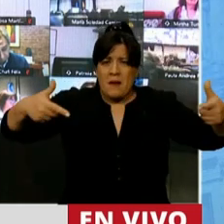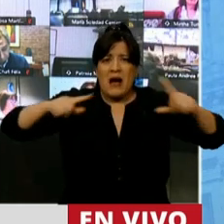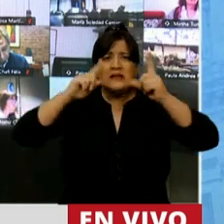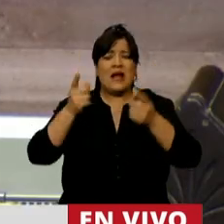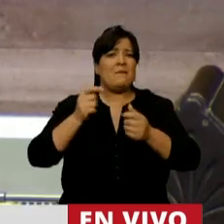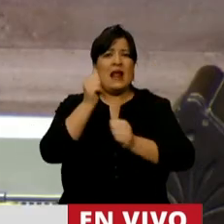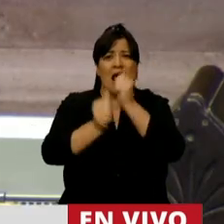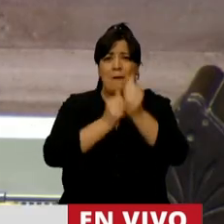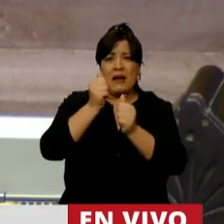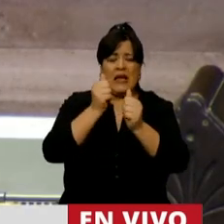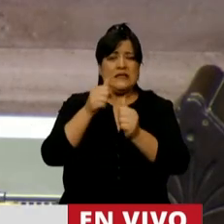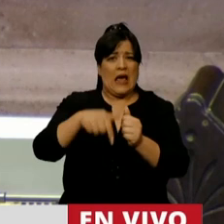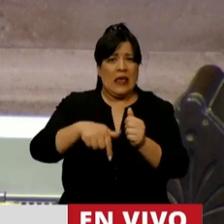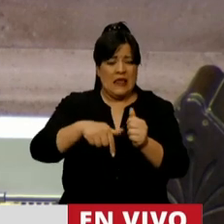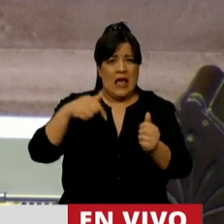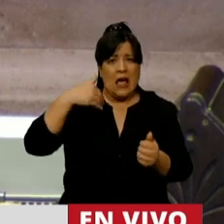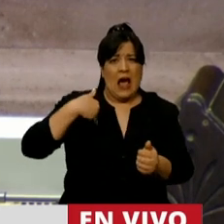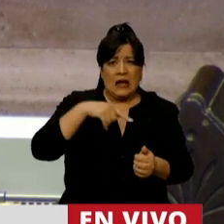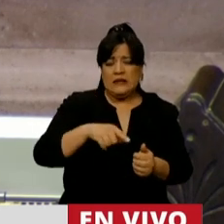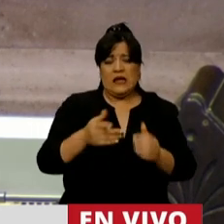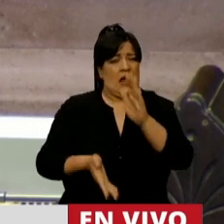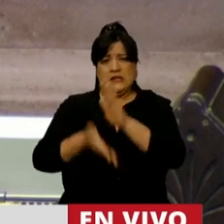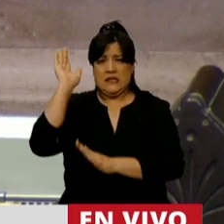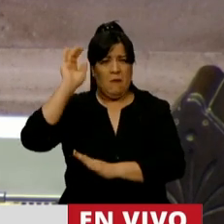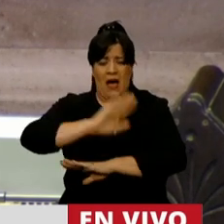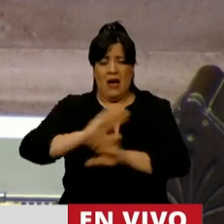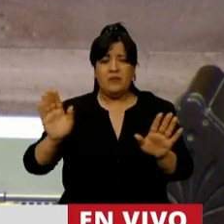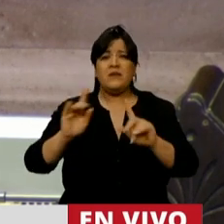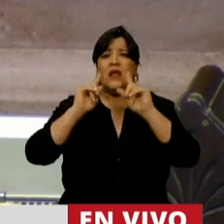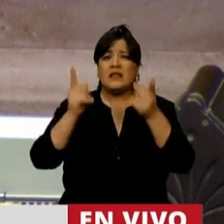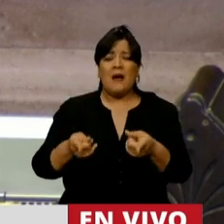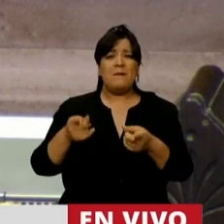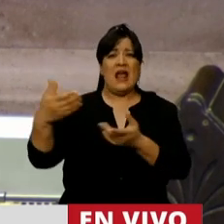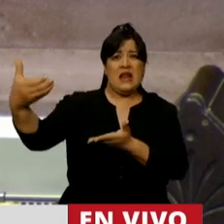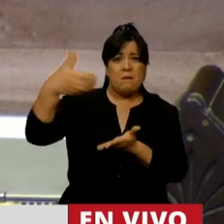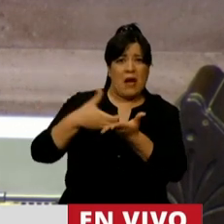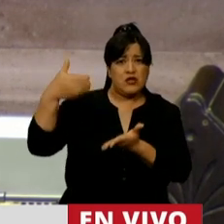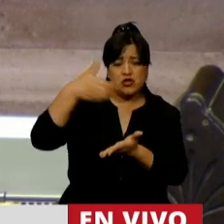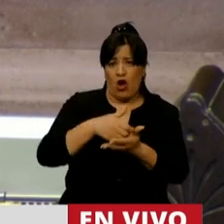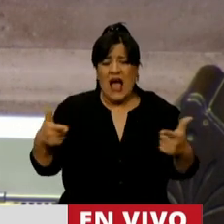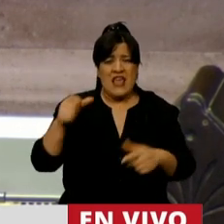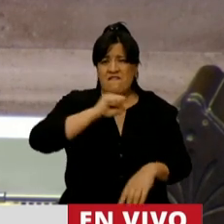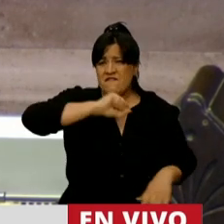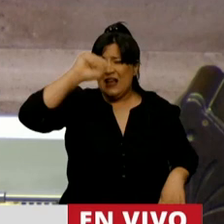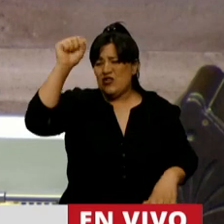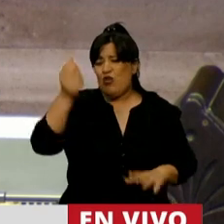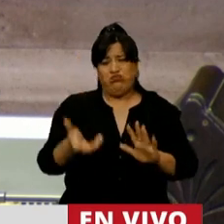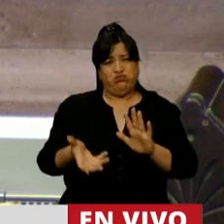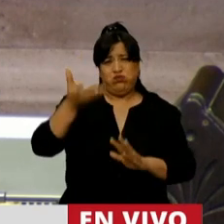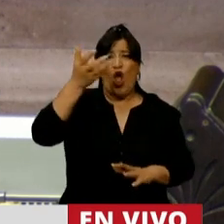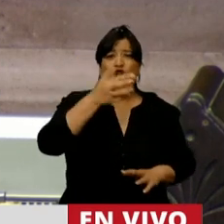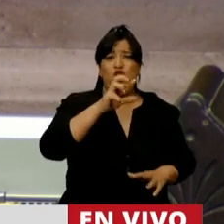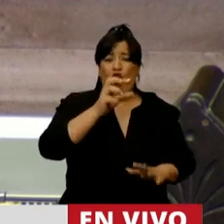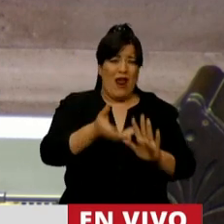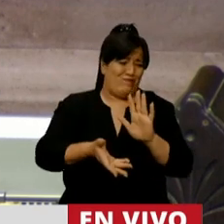país, inversiones que nunca vendrán, inflación alta y creciente, inversión del dólar sin